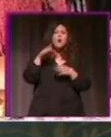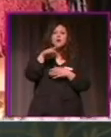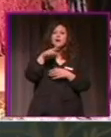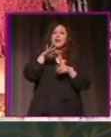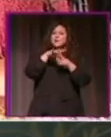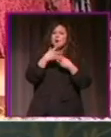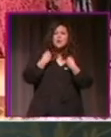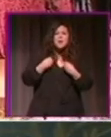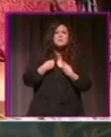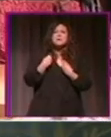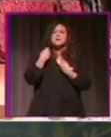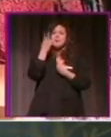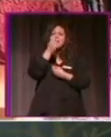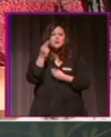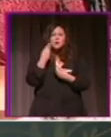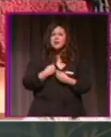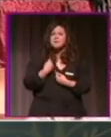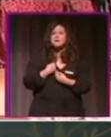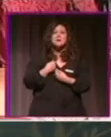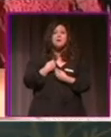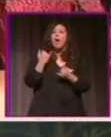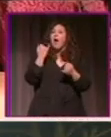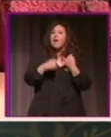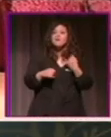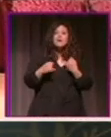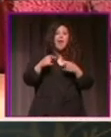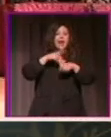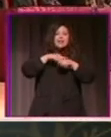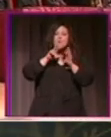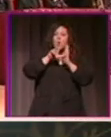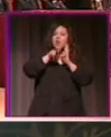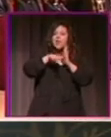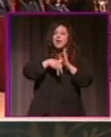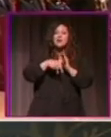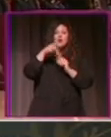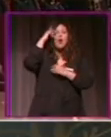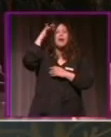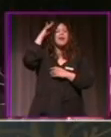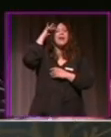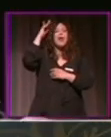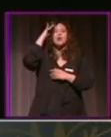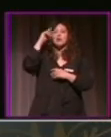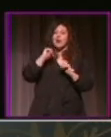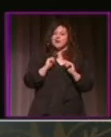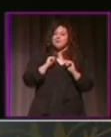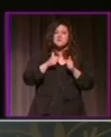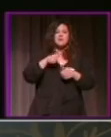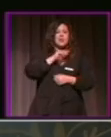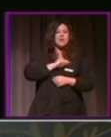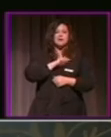Y no solo escrito, es que es uno de los pregones más trabajados que yo he visto en los últimos 10 años. Ha sido un trabajo absolutamente